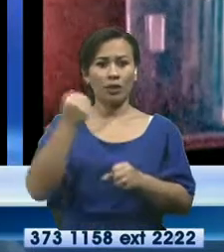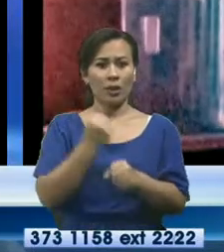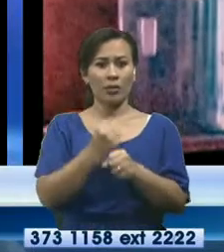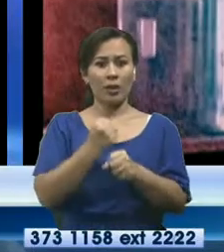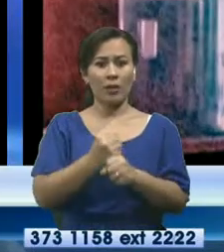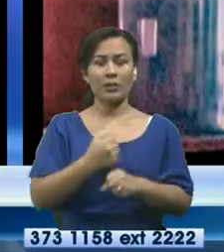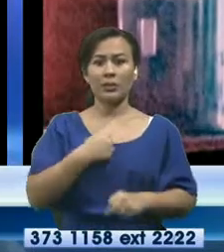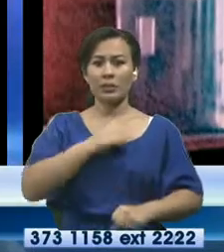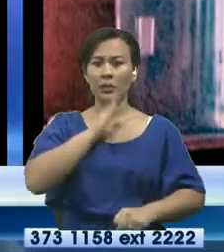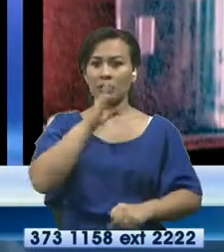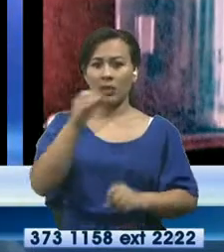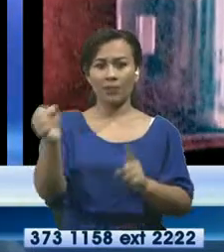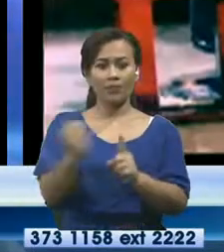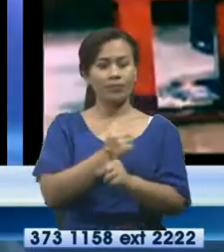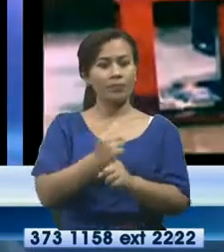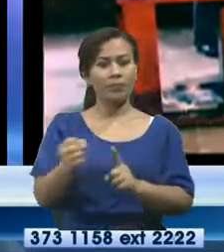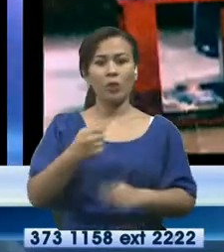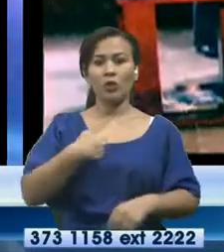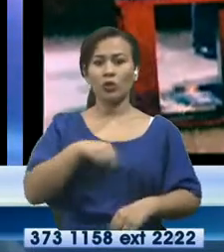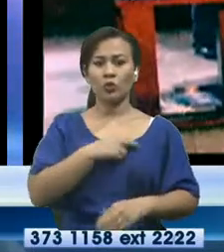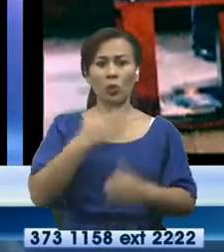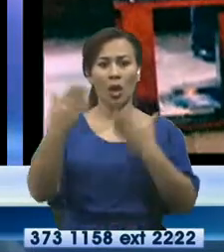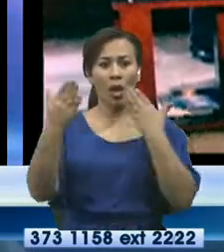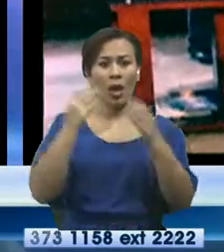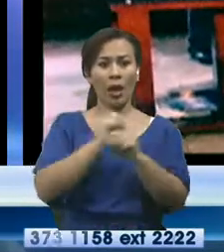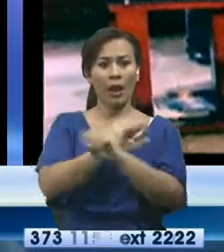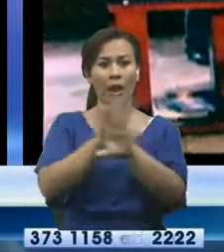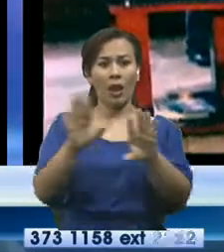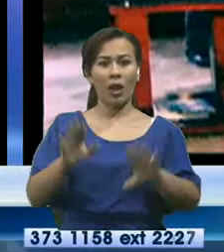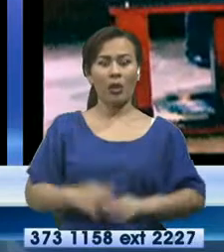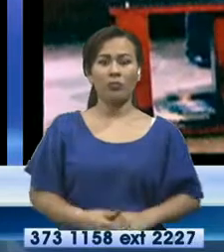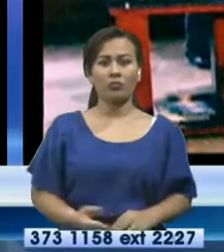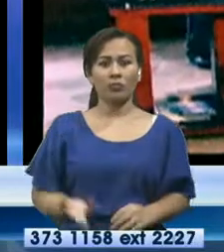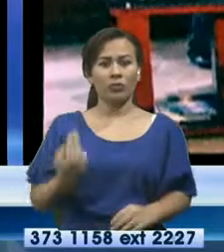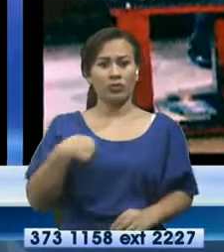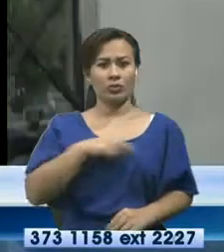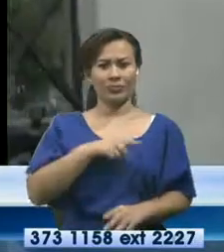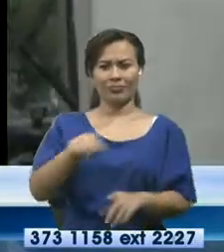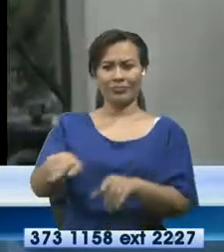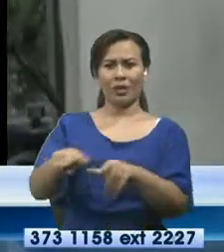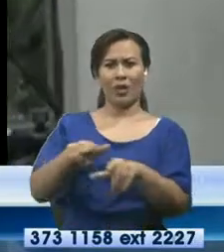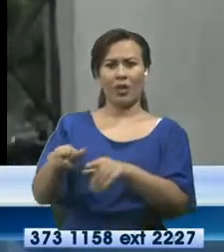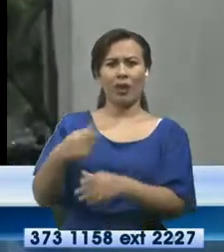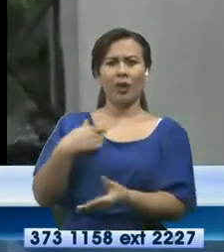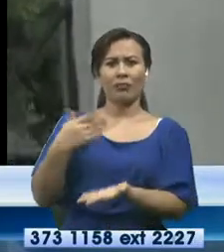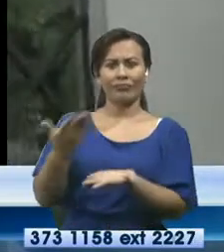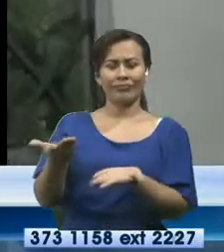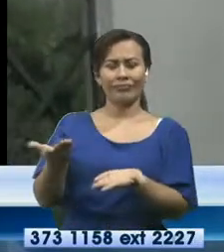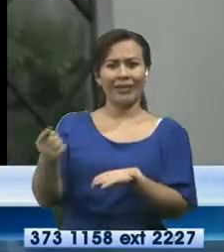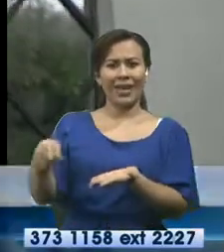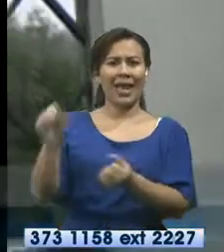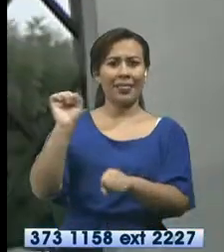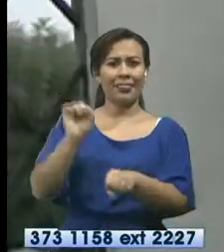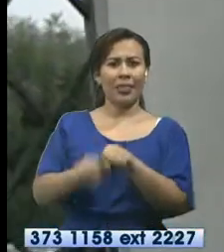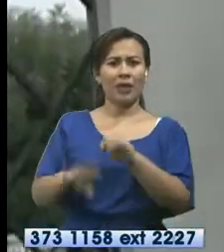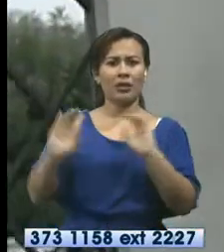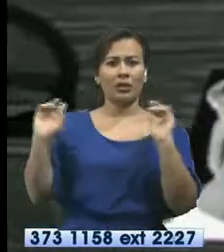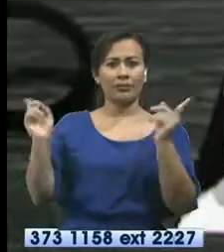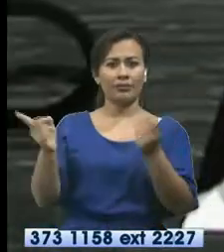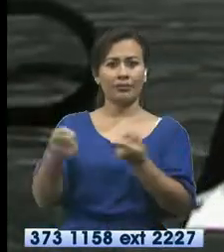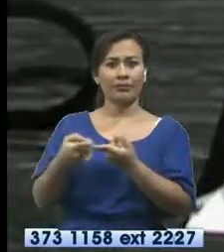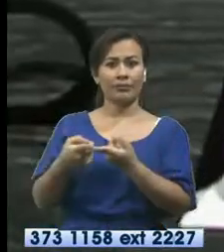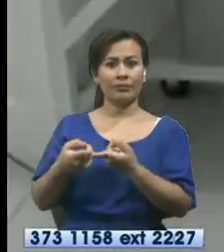enteramente transparente, y sin tregua alguna a este tipo de centros. Quieren desbaratar una fachada que, en efecto,